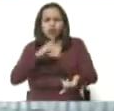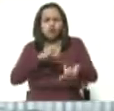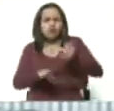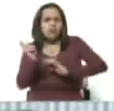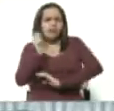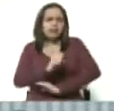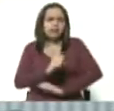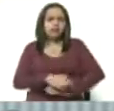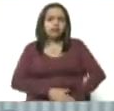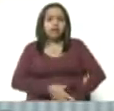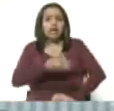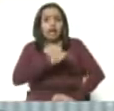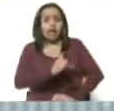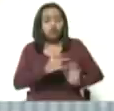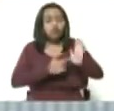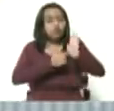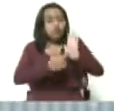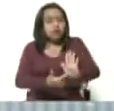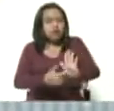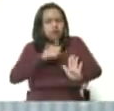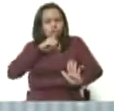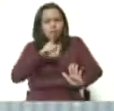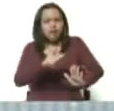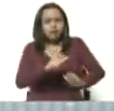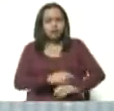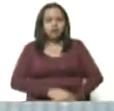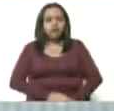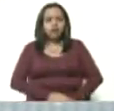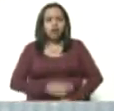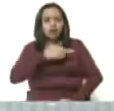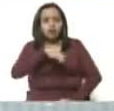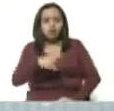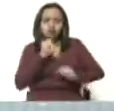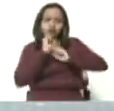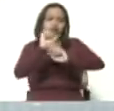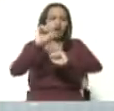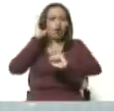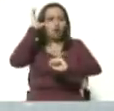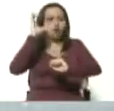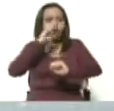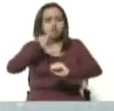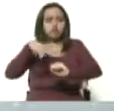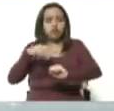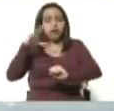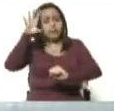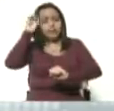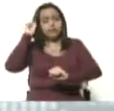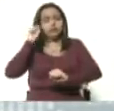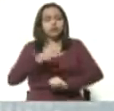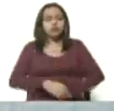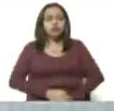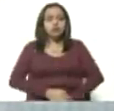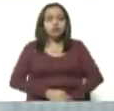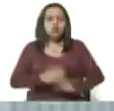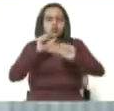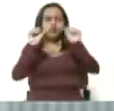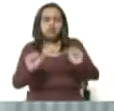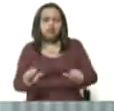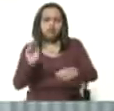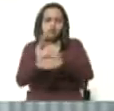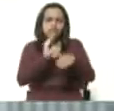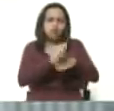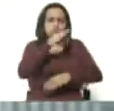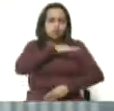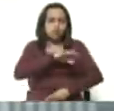meses. Una prueba de la crueldad. Nosotros lo enfrentamos con conciencia, lo enfrentamos con nuestras capacidades, con nuestro sistema de protección social,